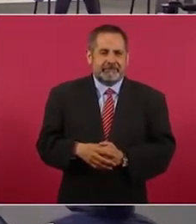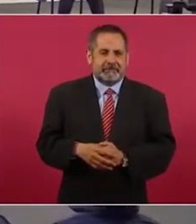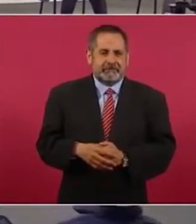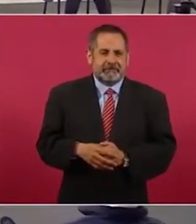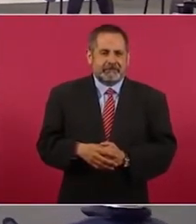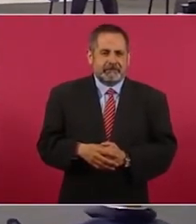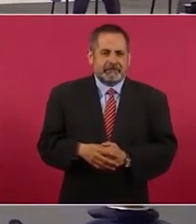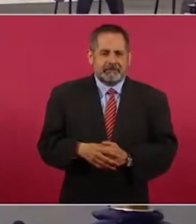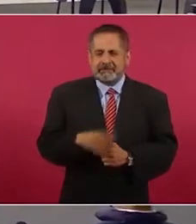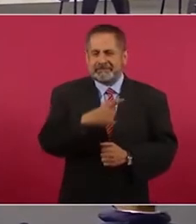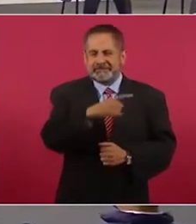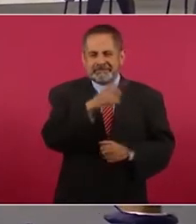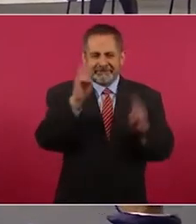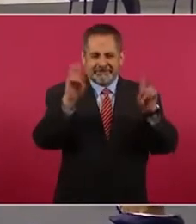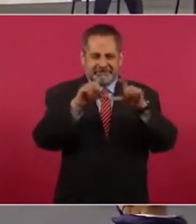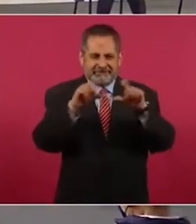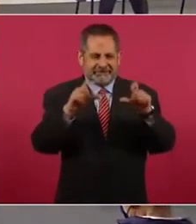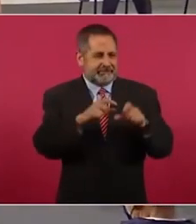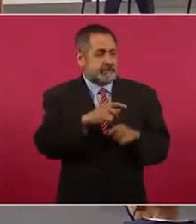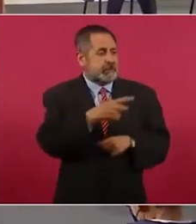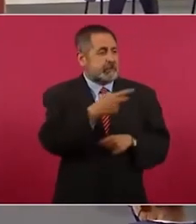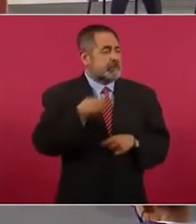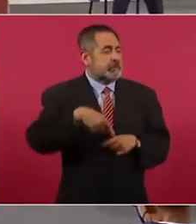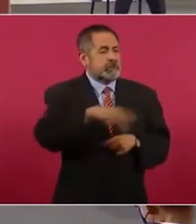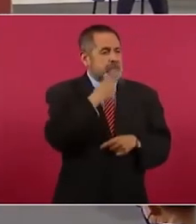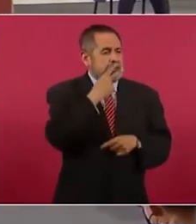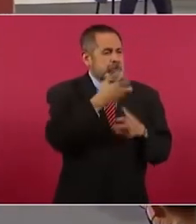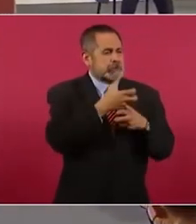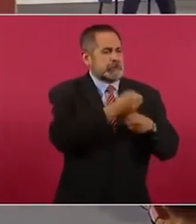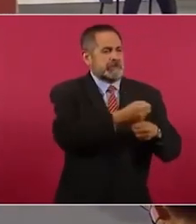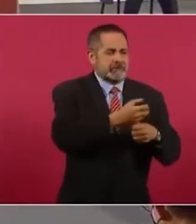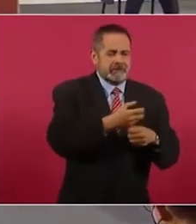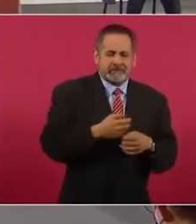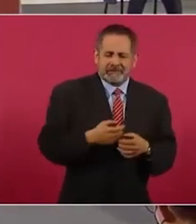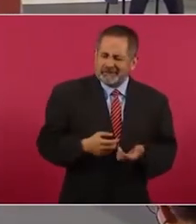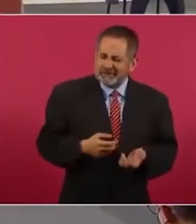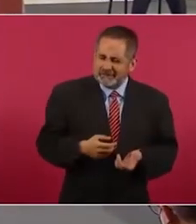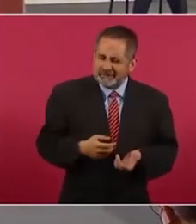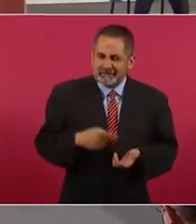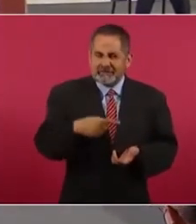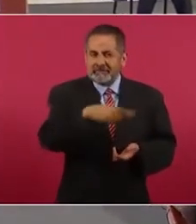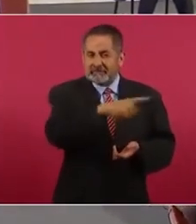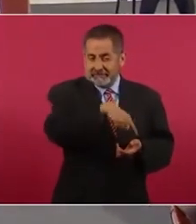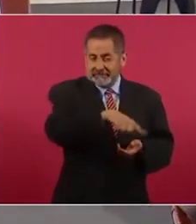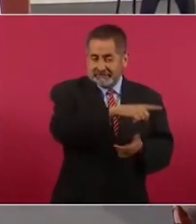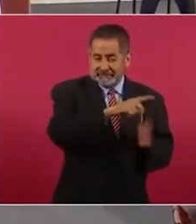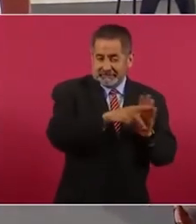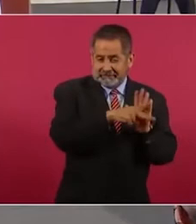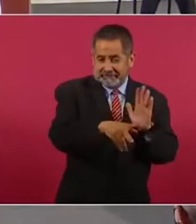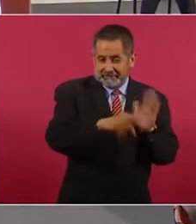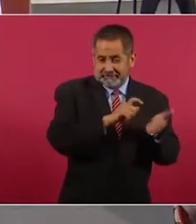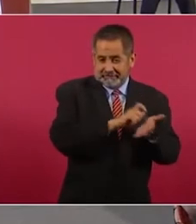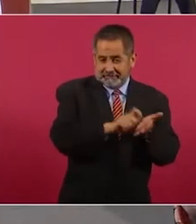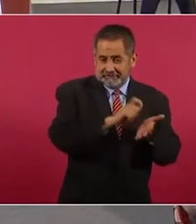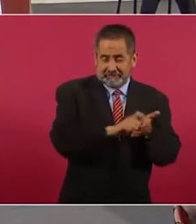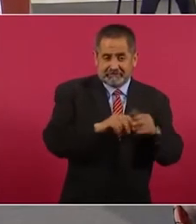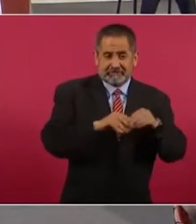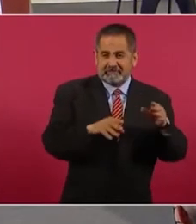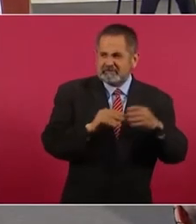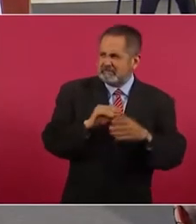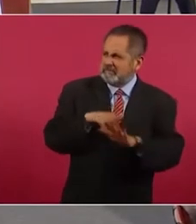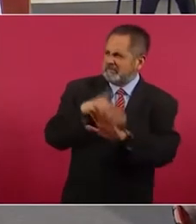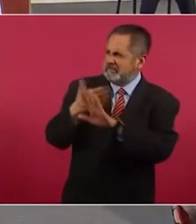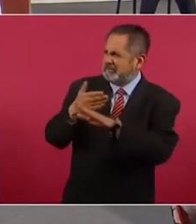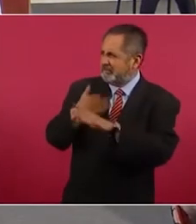Aprietan a fumadores, porque quieren echarnos